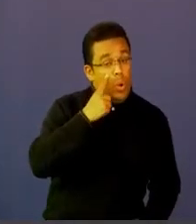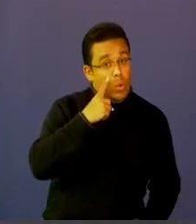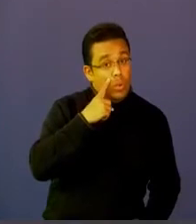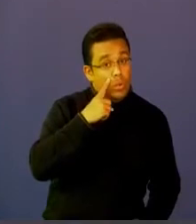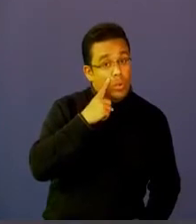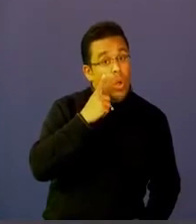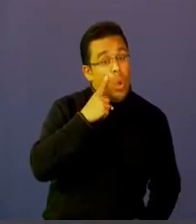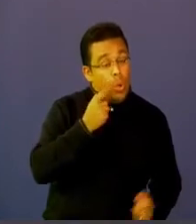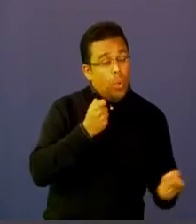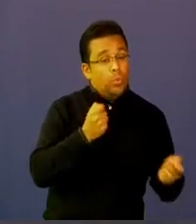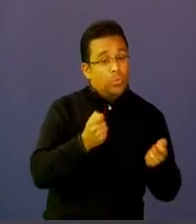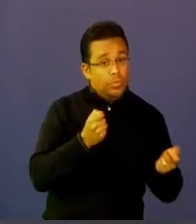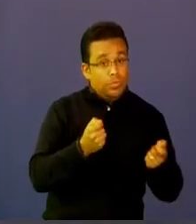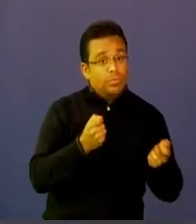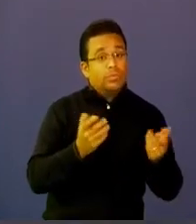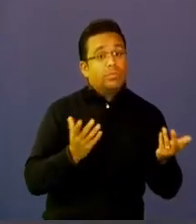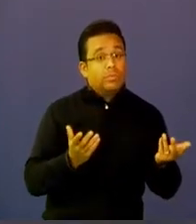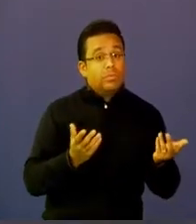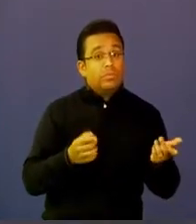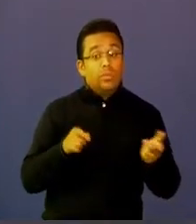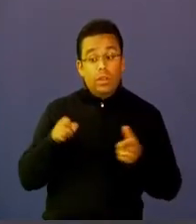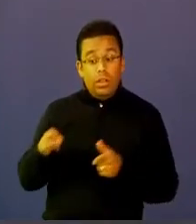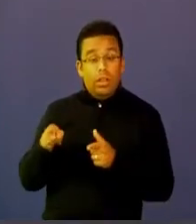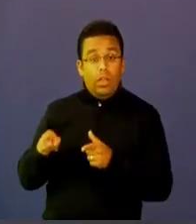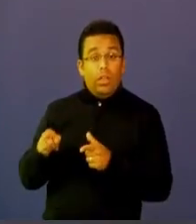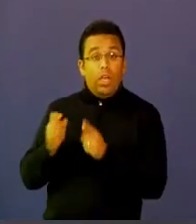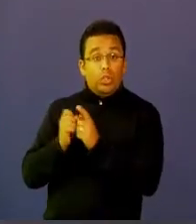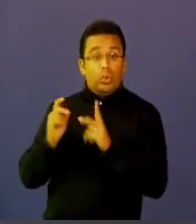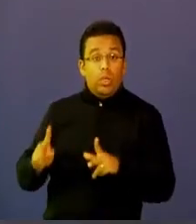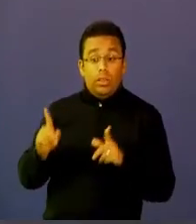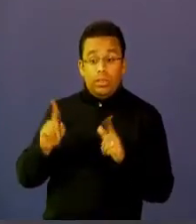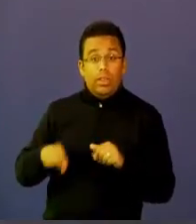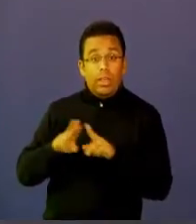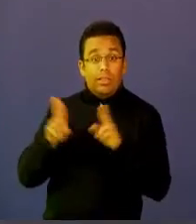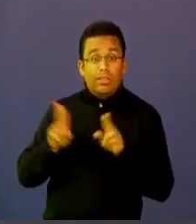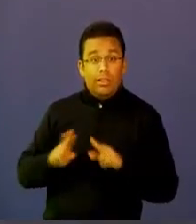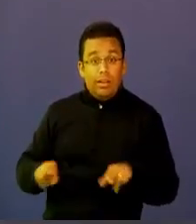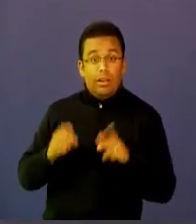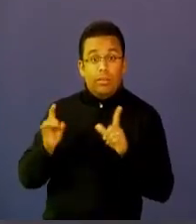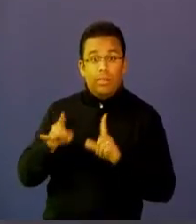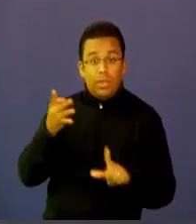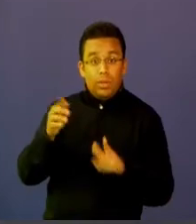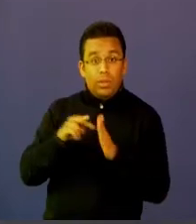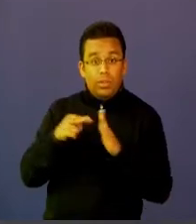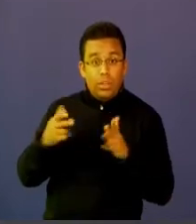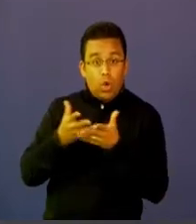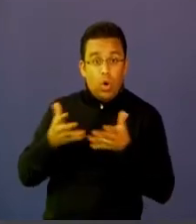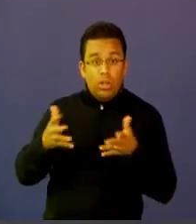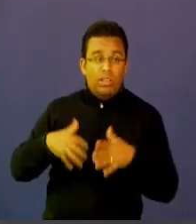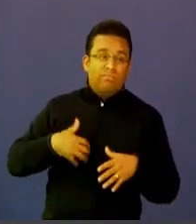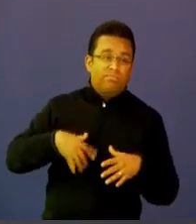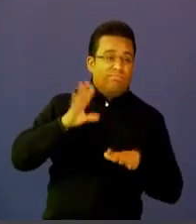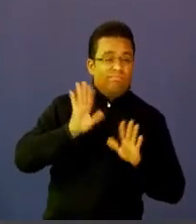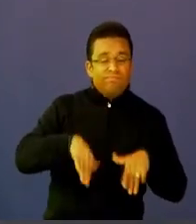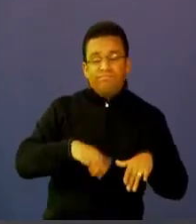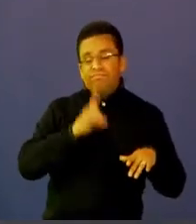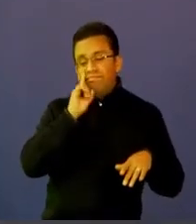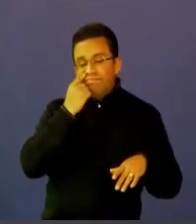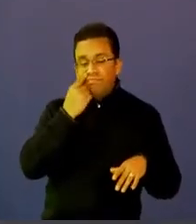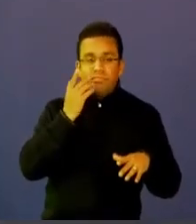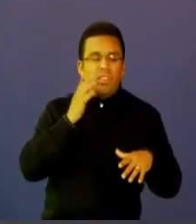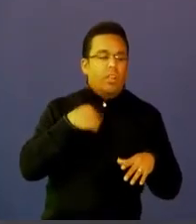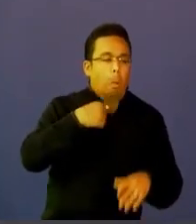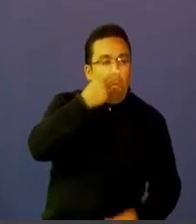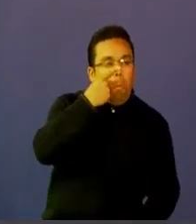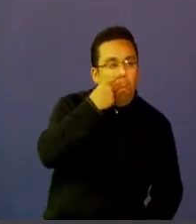también una gran parte de su tiempo para ocio y entretenimiento nuestra gran batalla nuestro gran reto es tratar de que utilicen